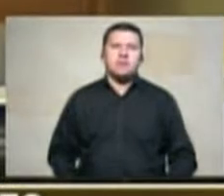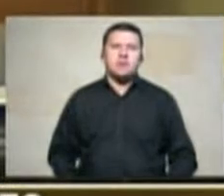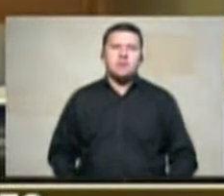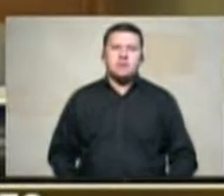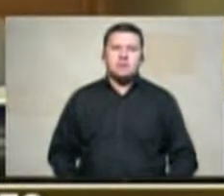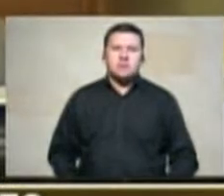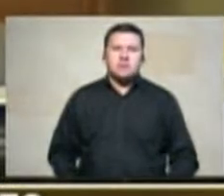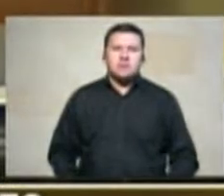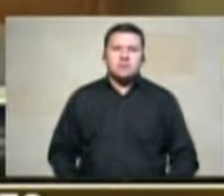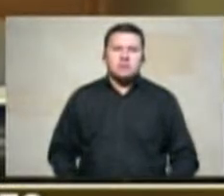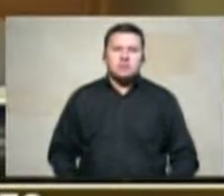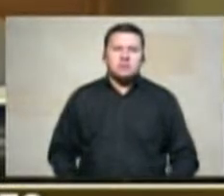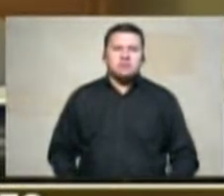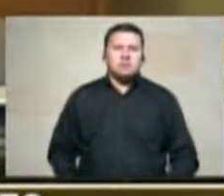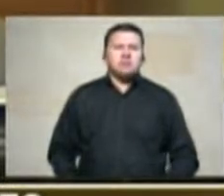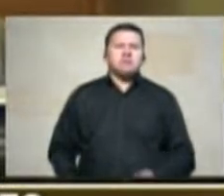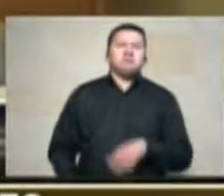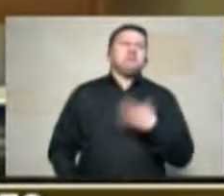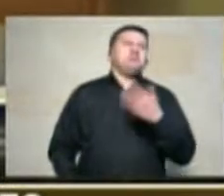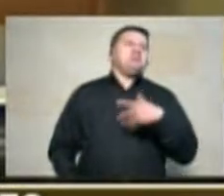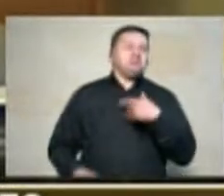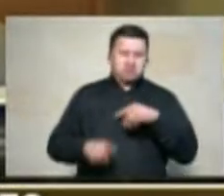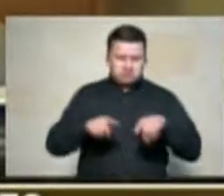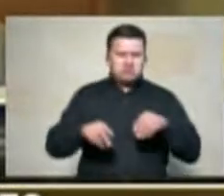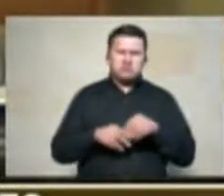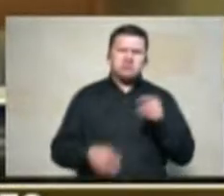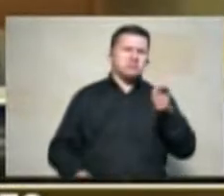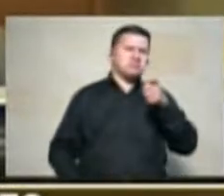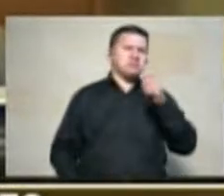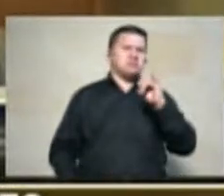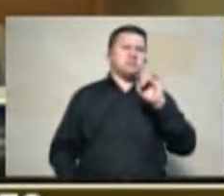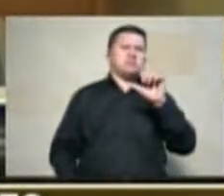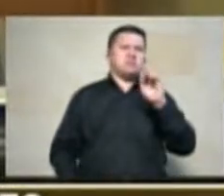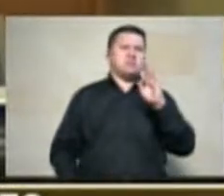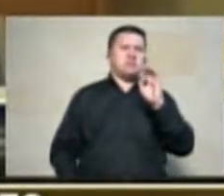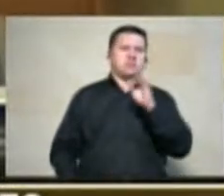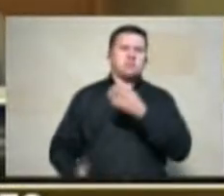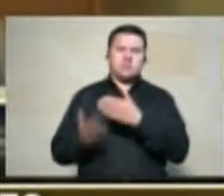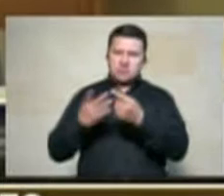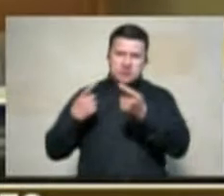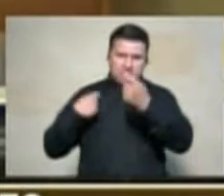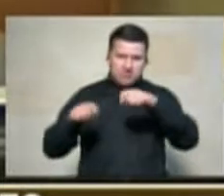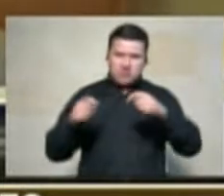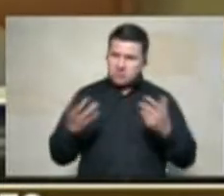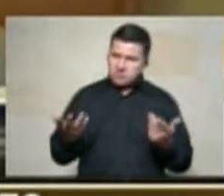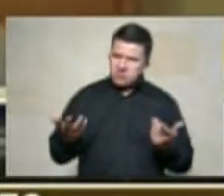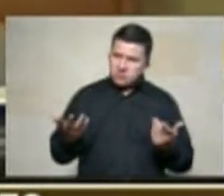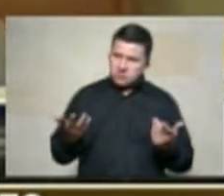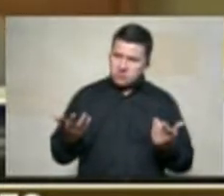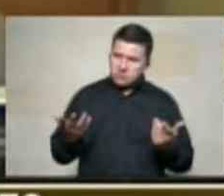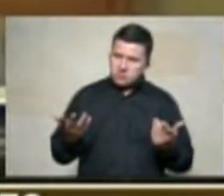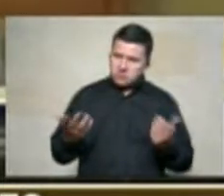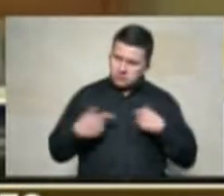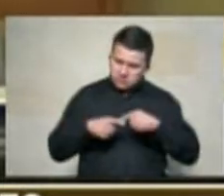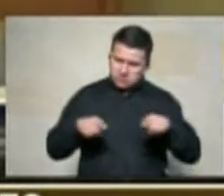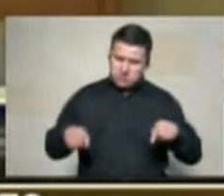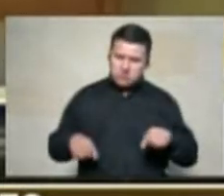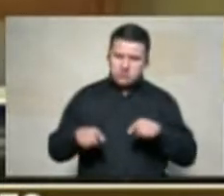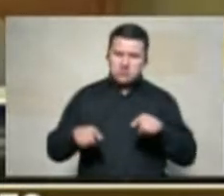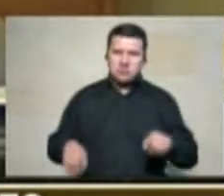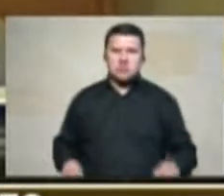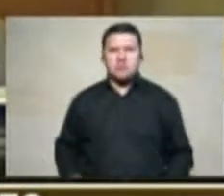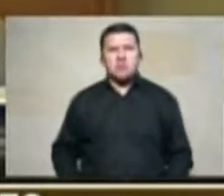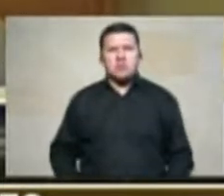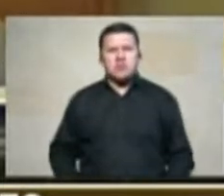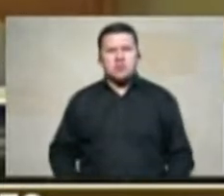que aparece un señor Gilberto Mercado que fue el que le vendió el predio